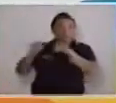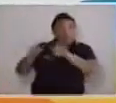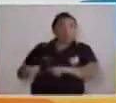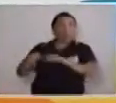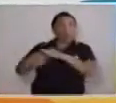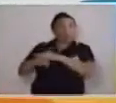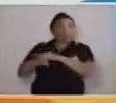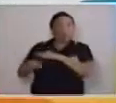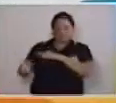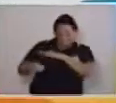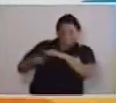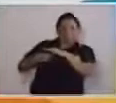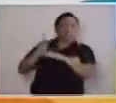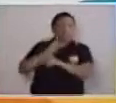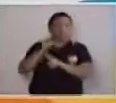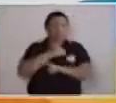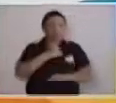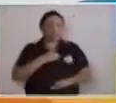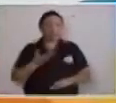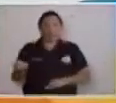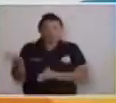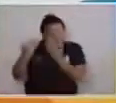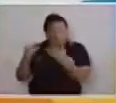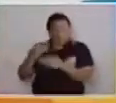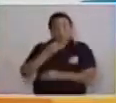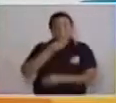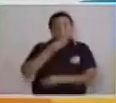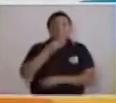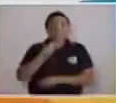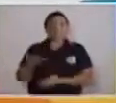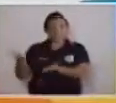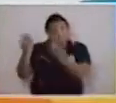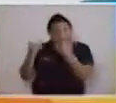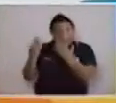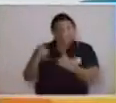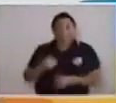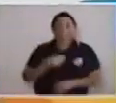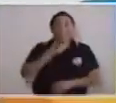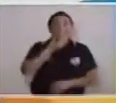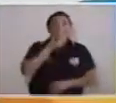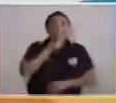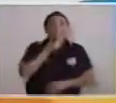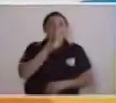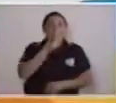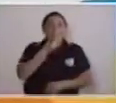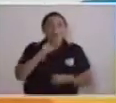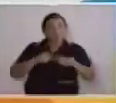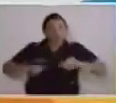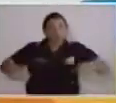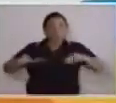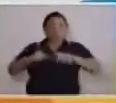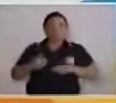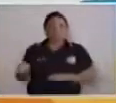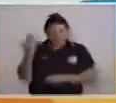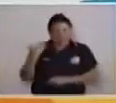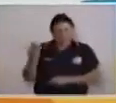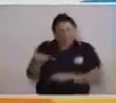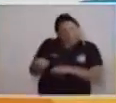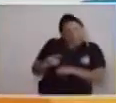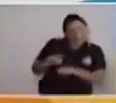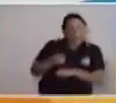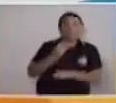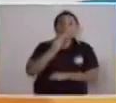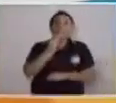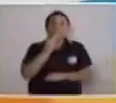esto dice así. ¡Sal de ahí, Chiva Chivita! ¡Sal de ahí de ese lugar! ¡Sal de